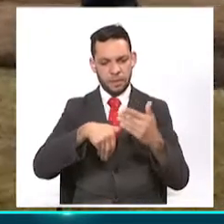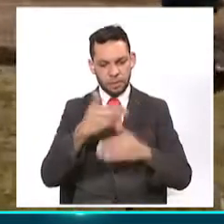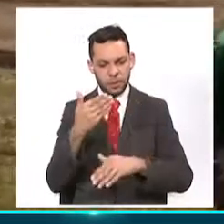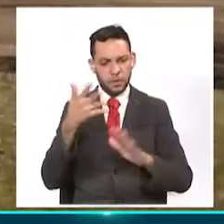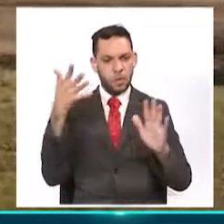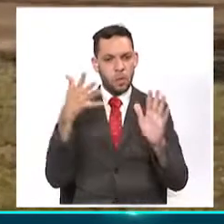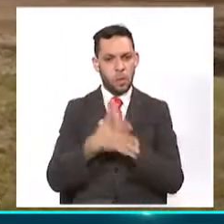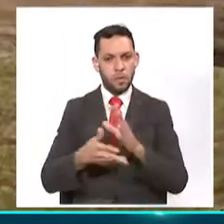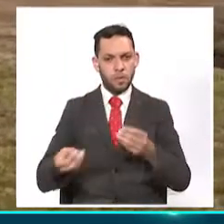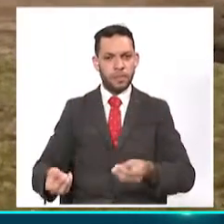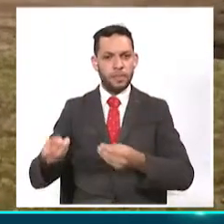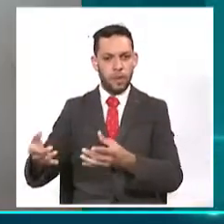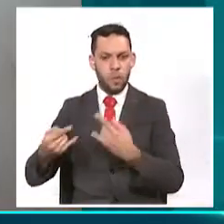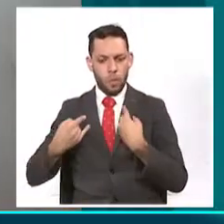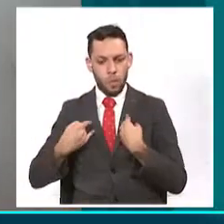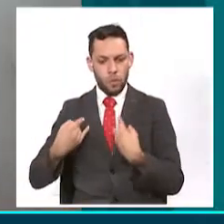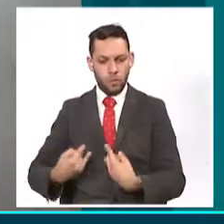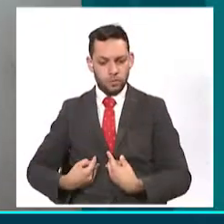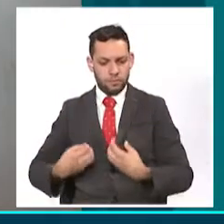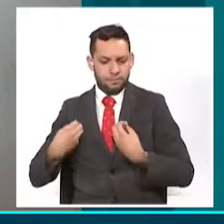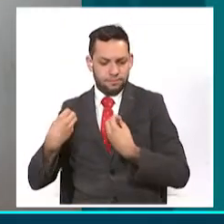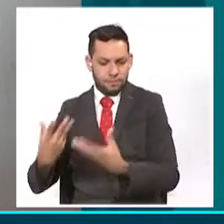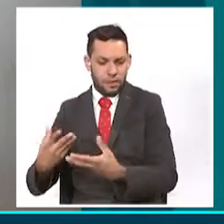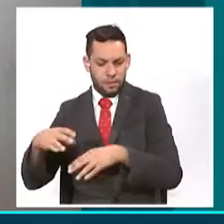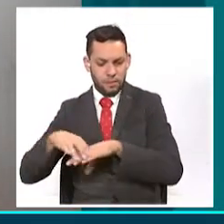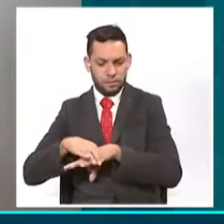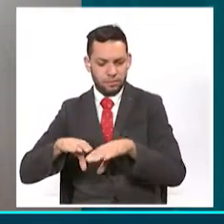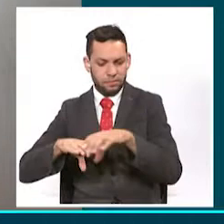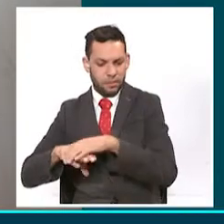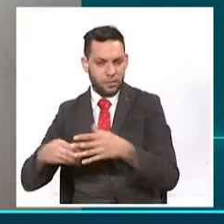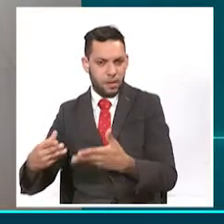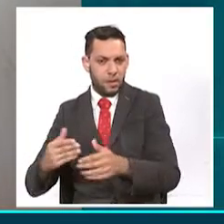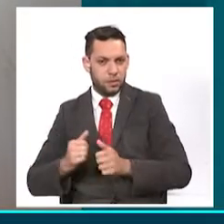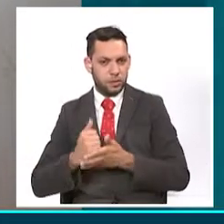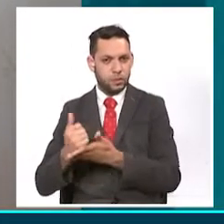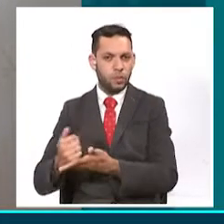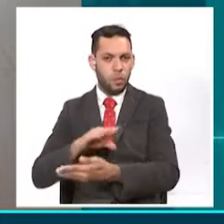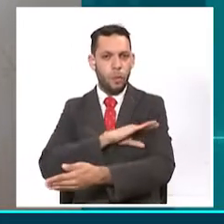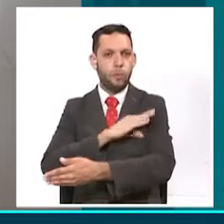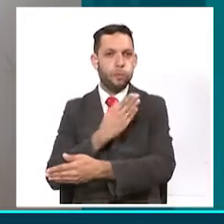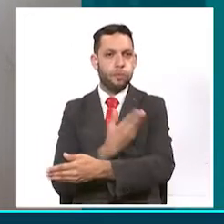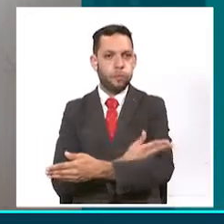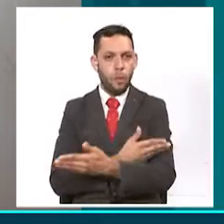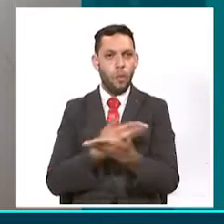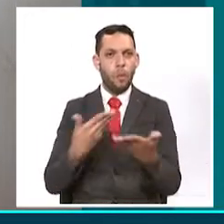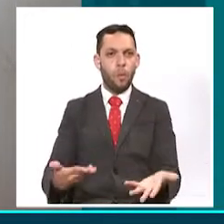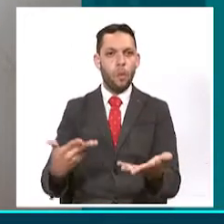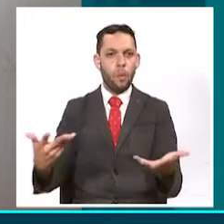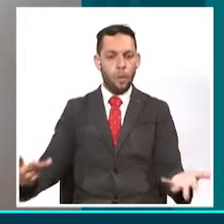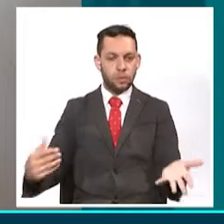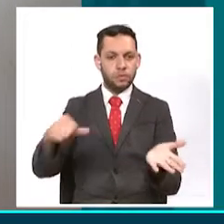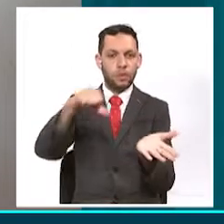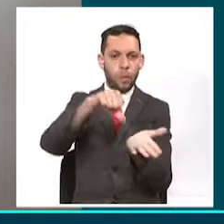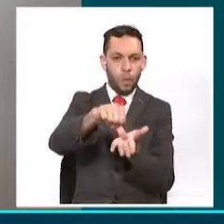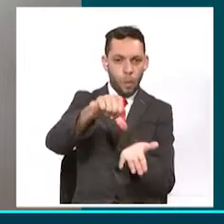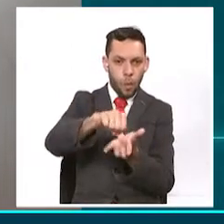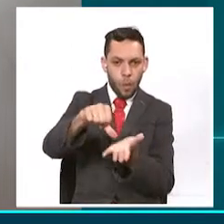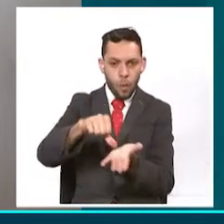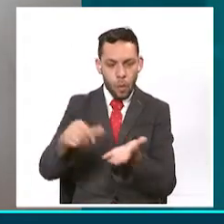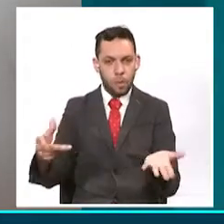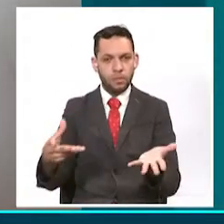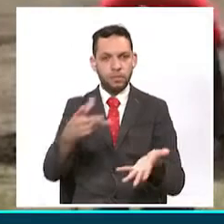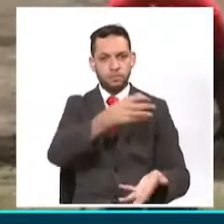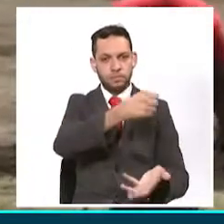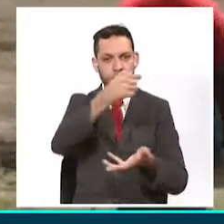para los niños y jóvenes de la liga. Se viene fortaleciendo los clubes, comprándole los implementos con el dinero que